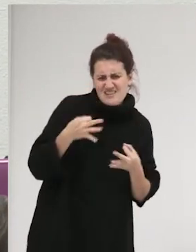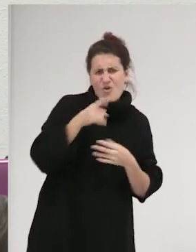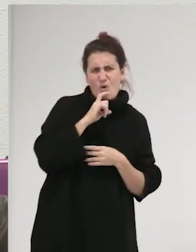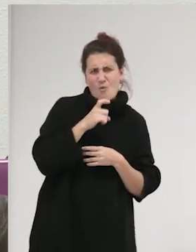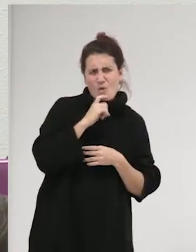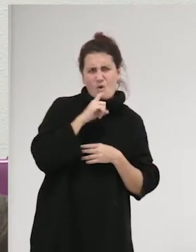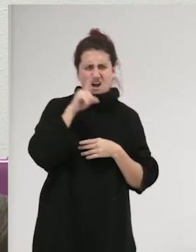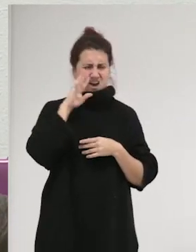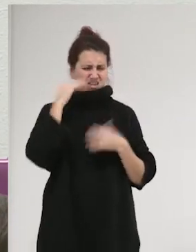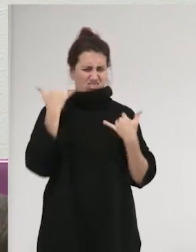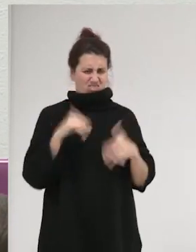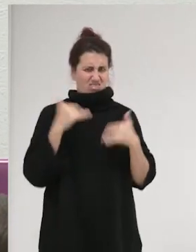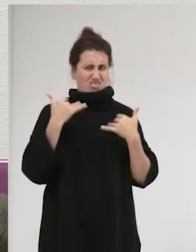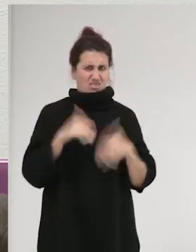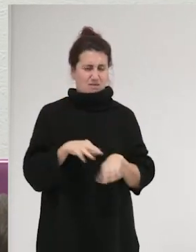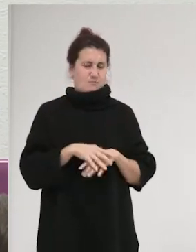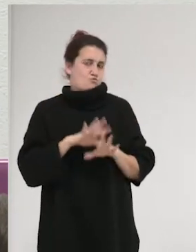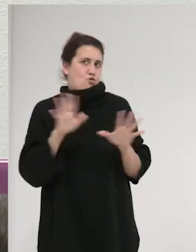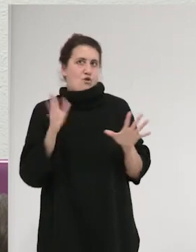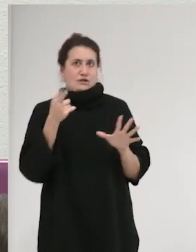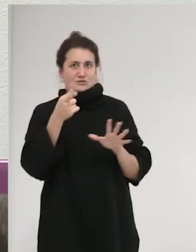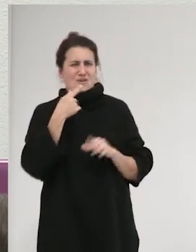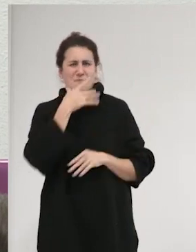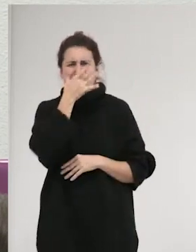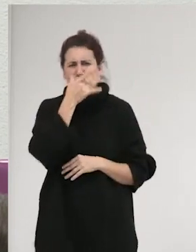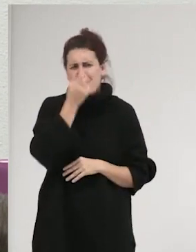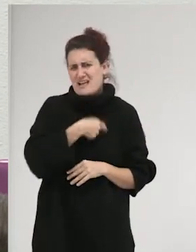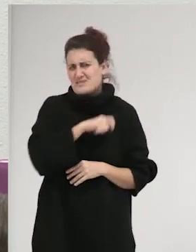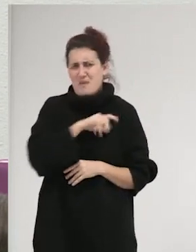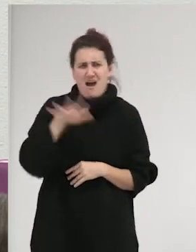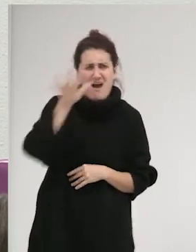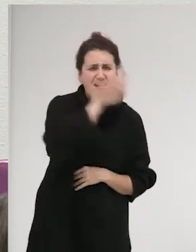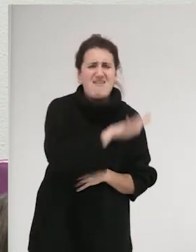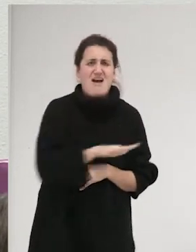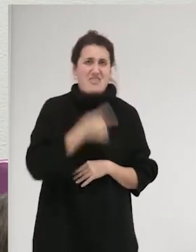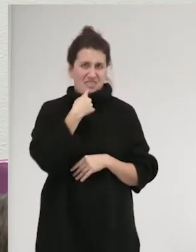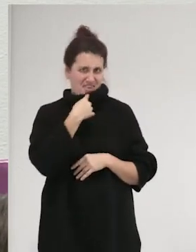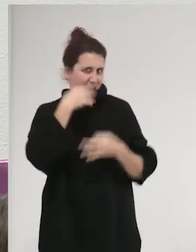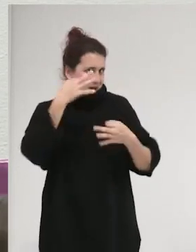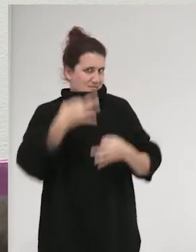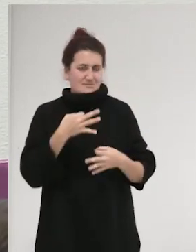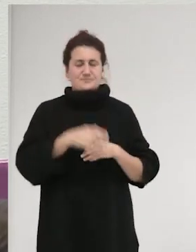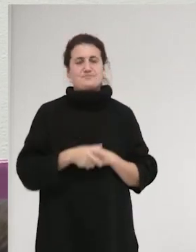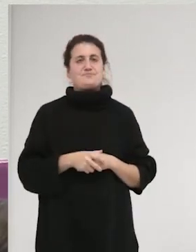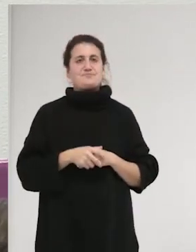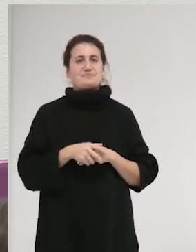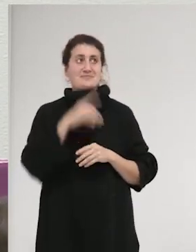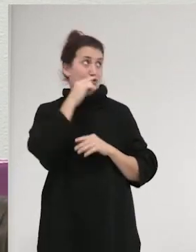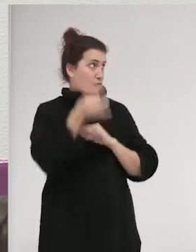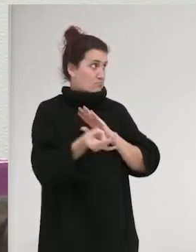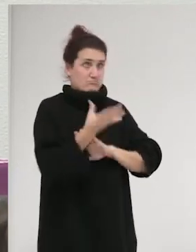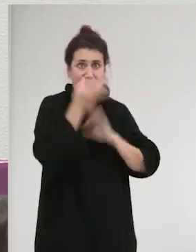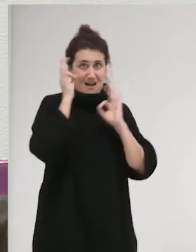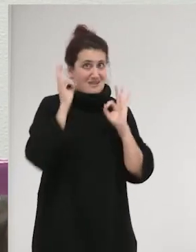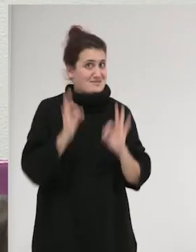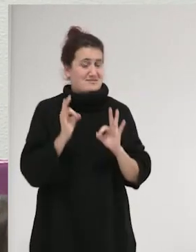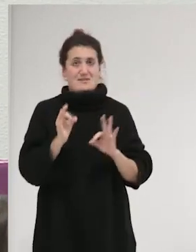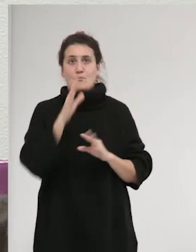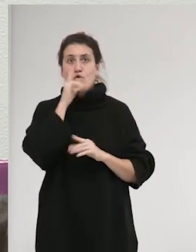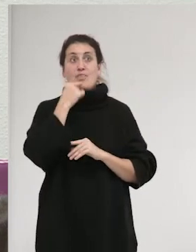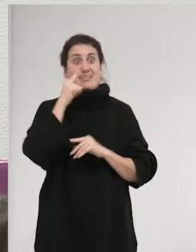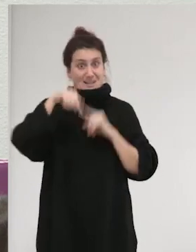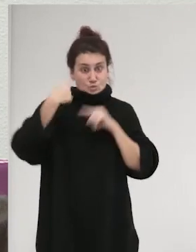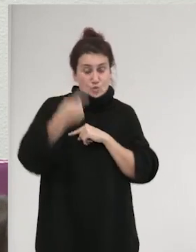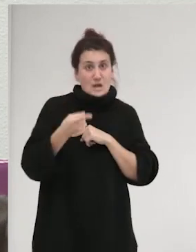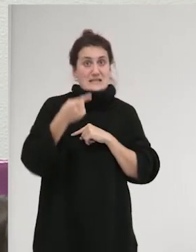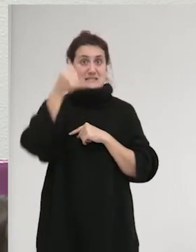hay que ver, O sea, bueno, bueno, esto era la vergüenza de España, ¿no? Decían, además, esto salió así, porque además es que incluso él